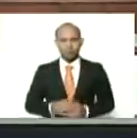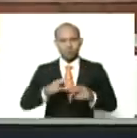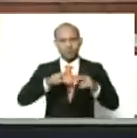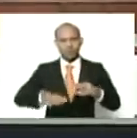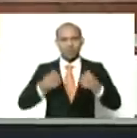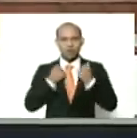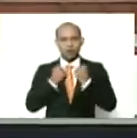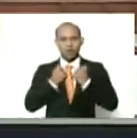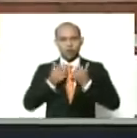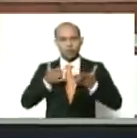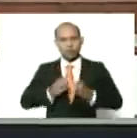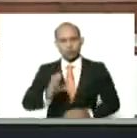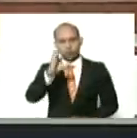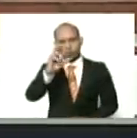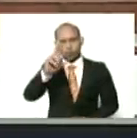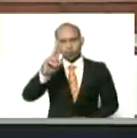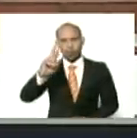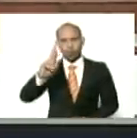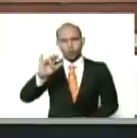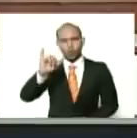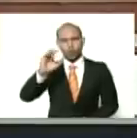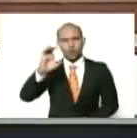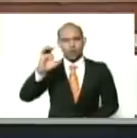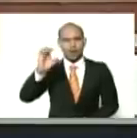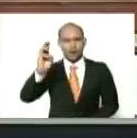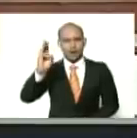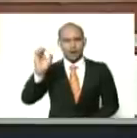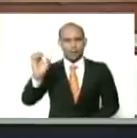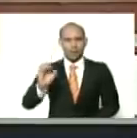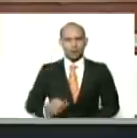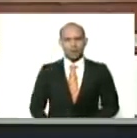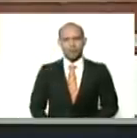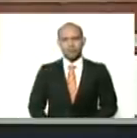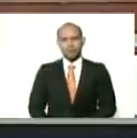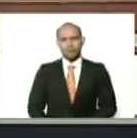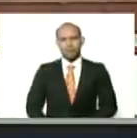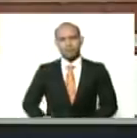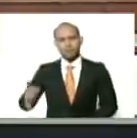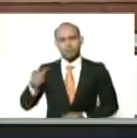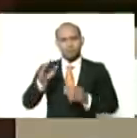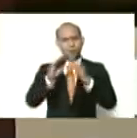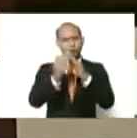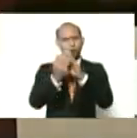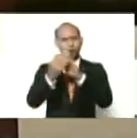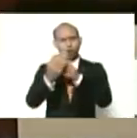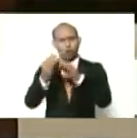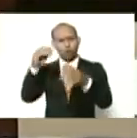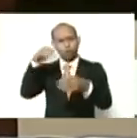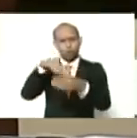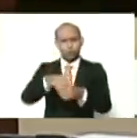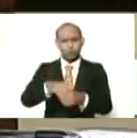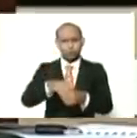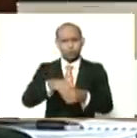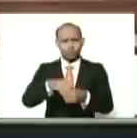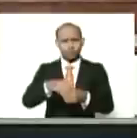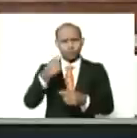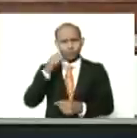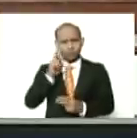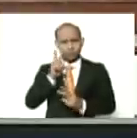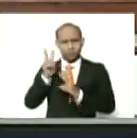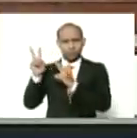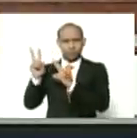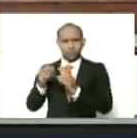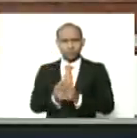Aristóbulo nació en Curiepe, allá está en la comuna Cumbe de Virongo,